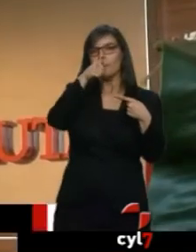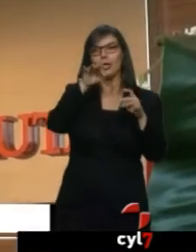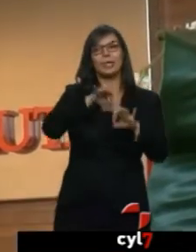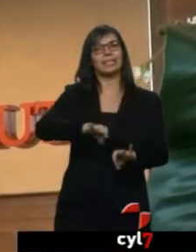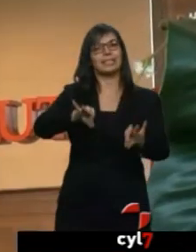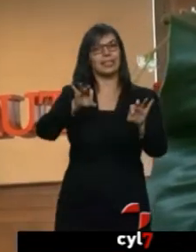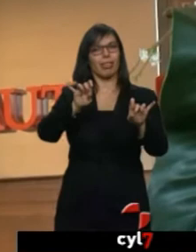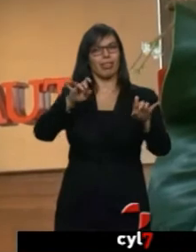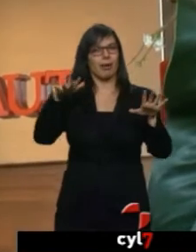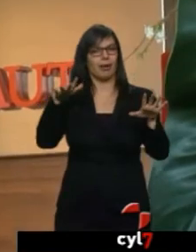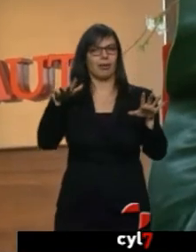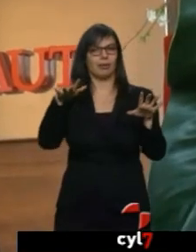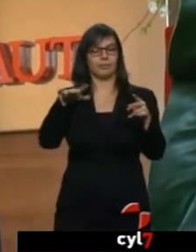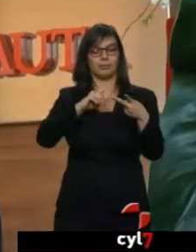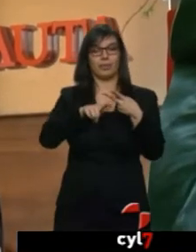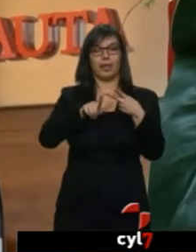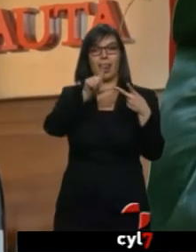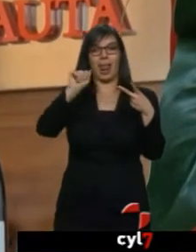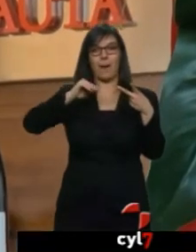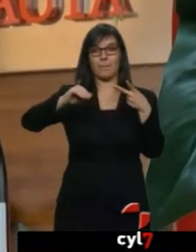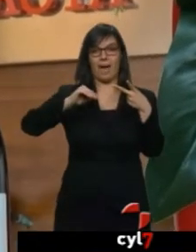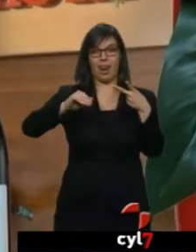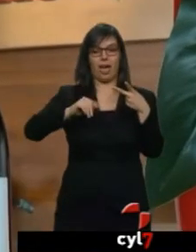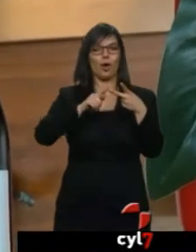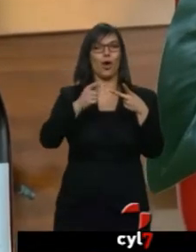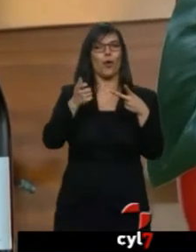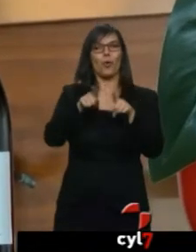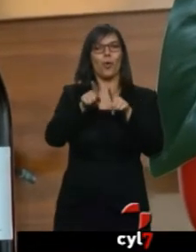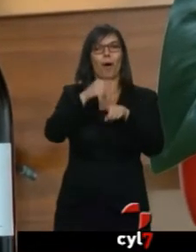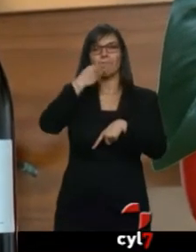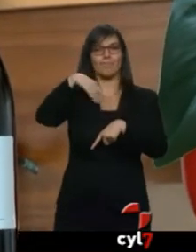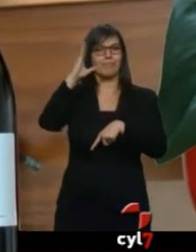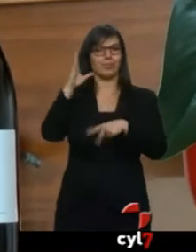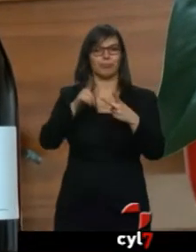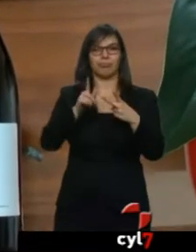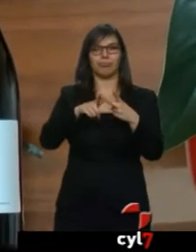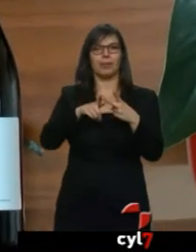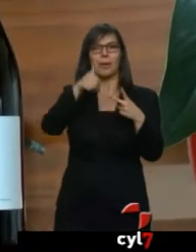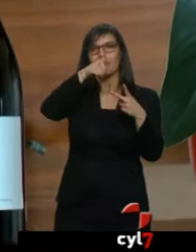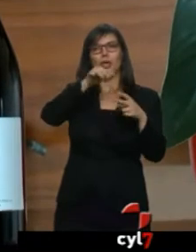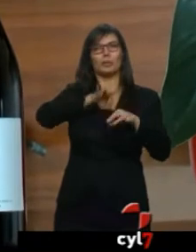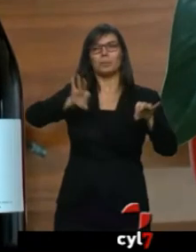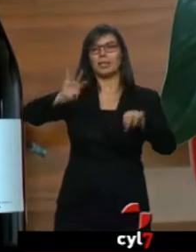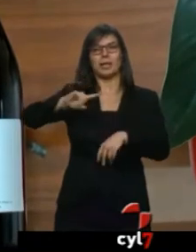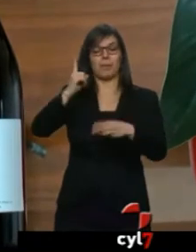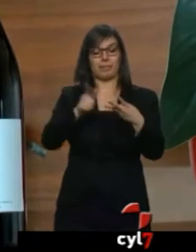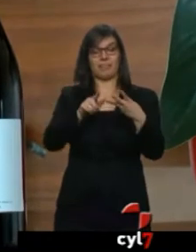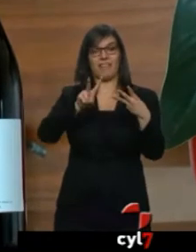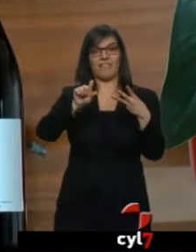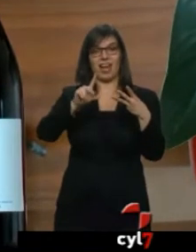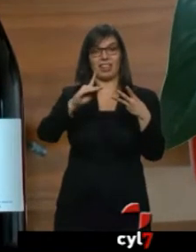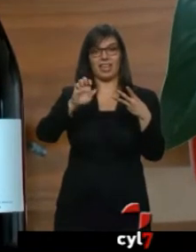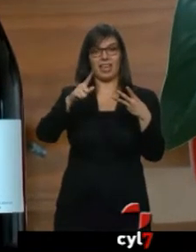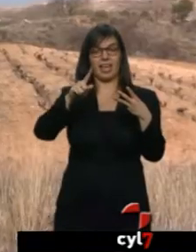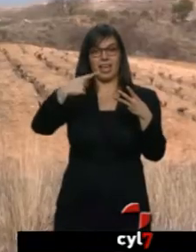delicado. La Mala es un poco el mito de Dominio de Atauta, es el vino más especial. El Valegatiles es una parcela